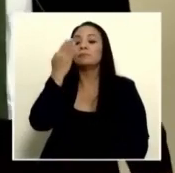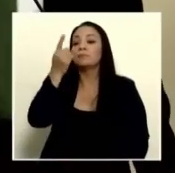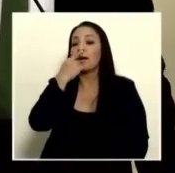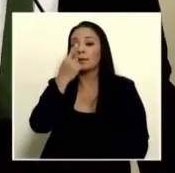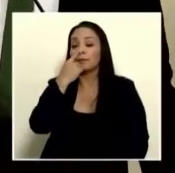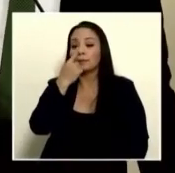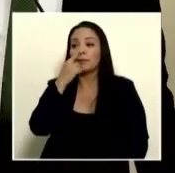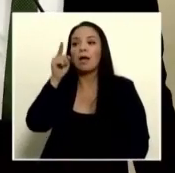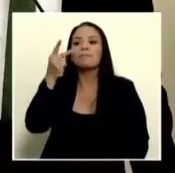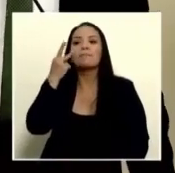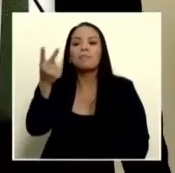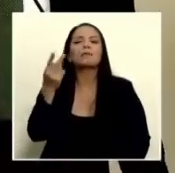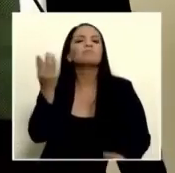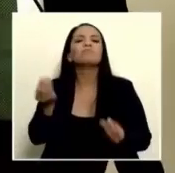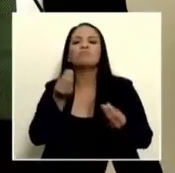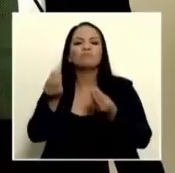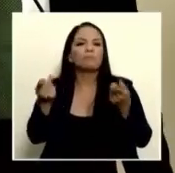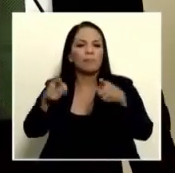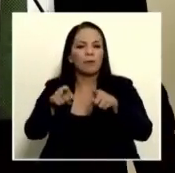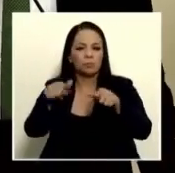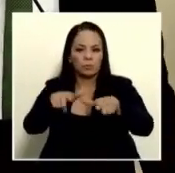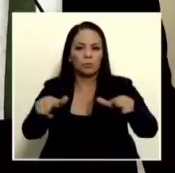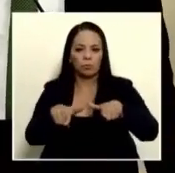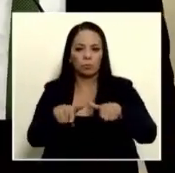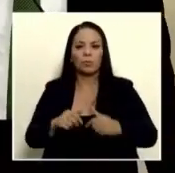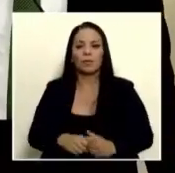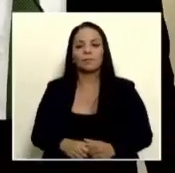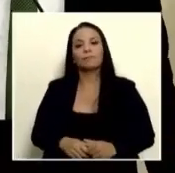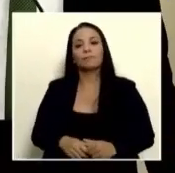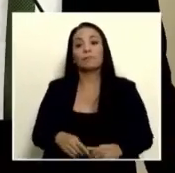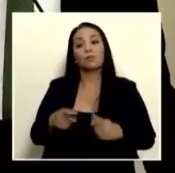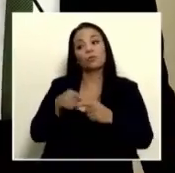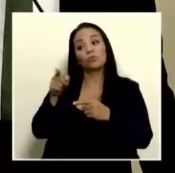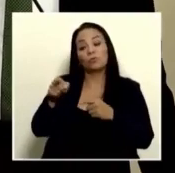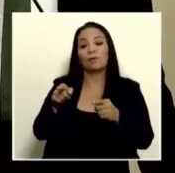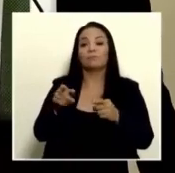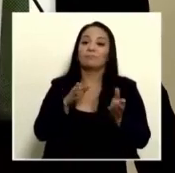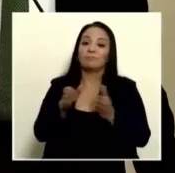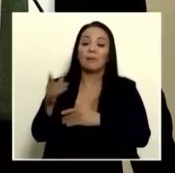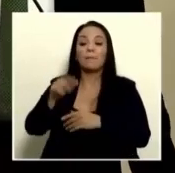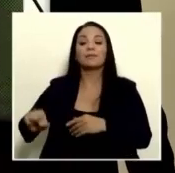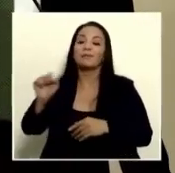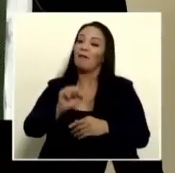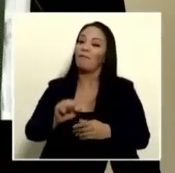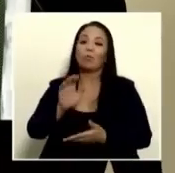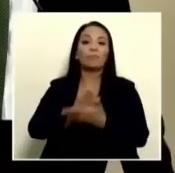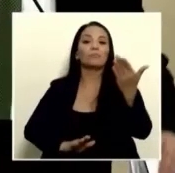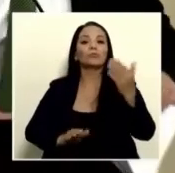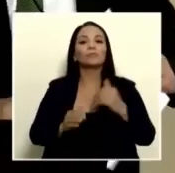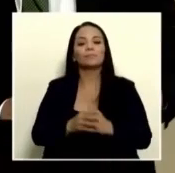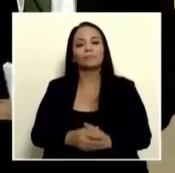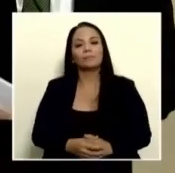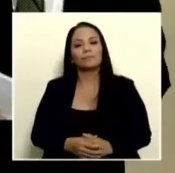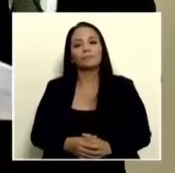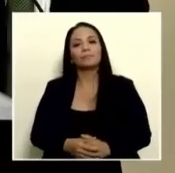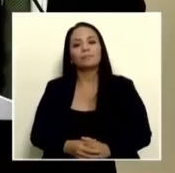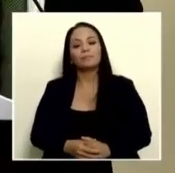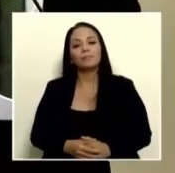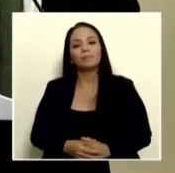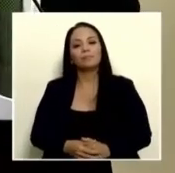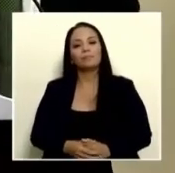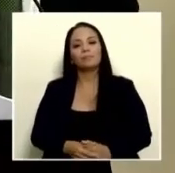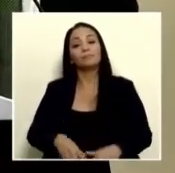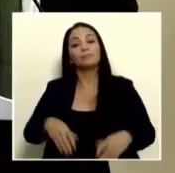propias narices que es lo que está pasando ahí así es que día listo viaje para el sábado pueblo de guanacá